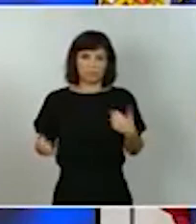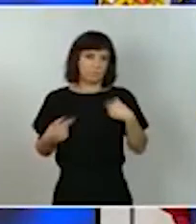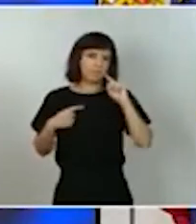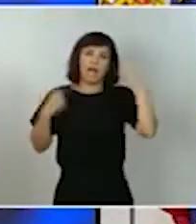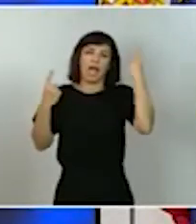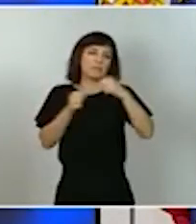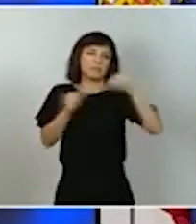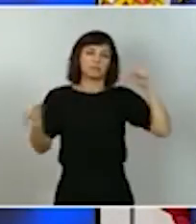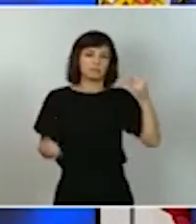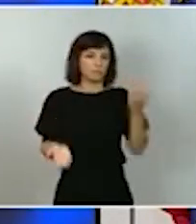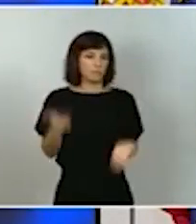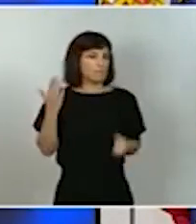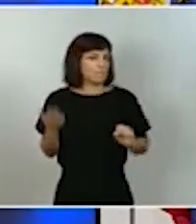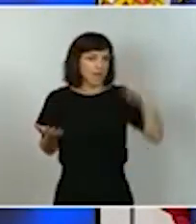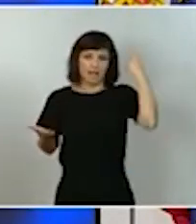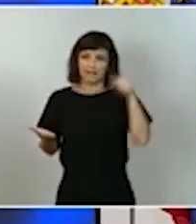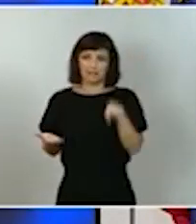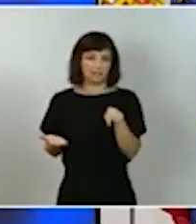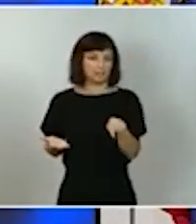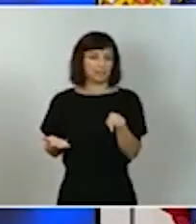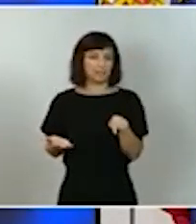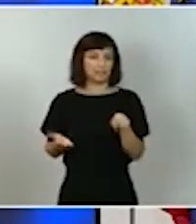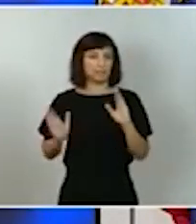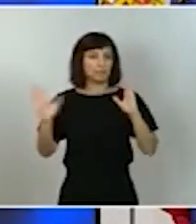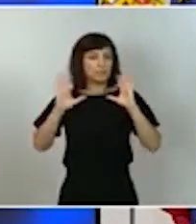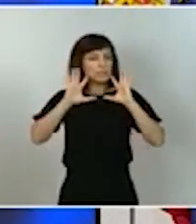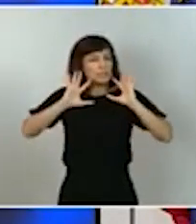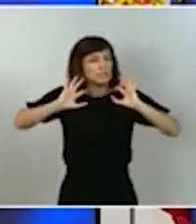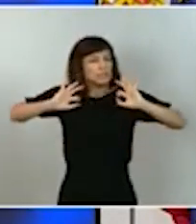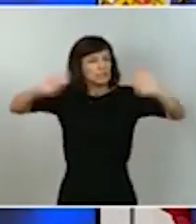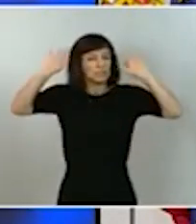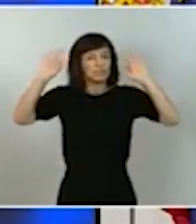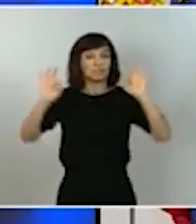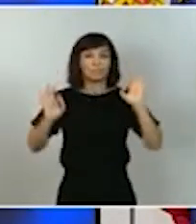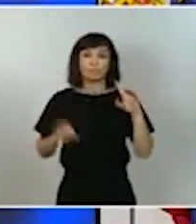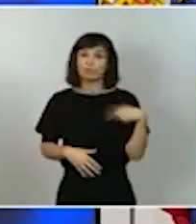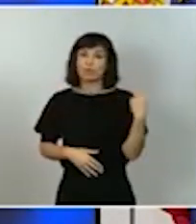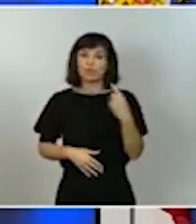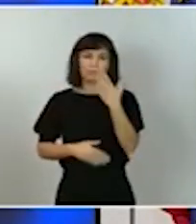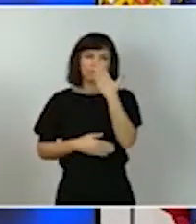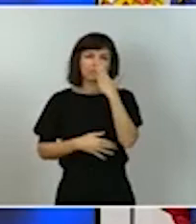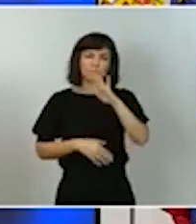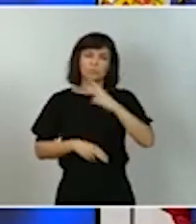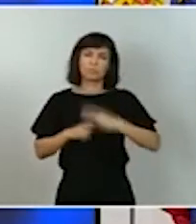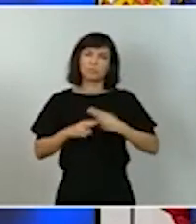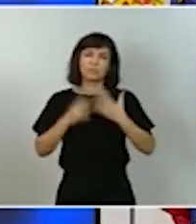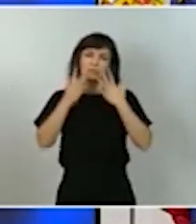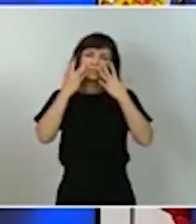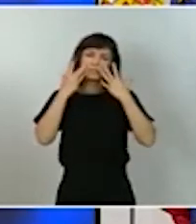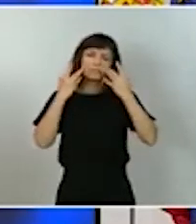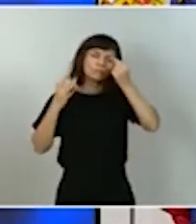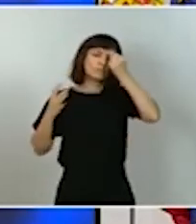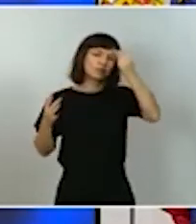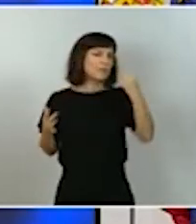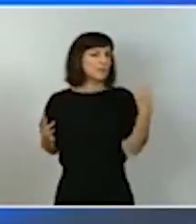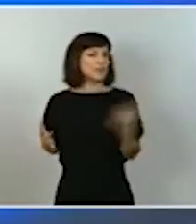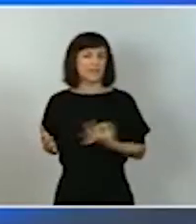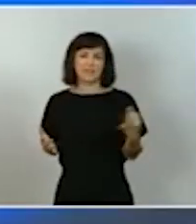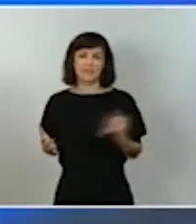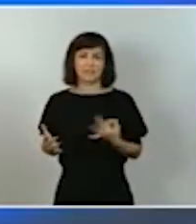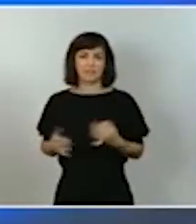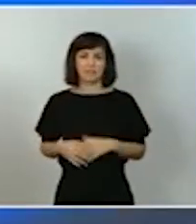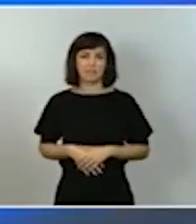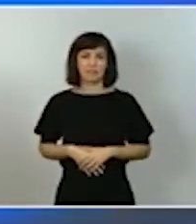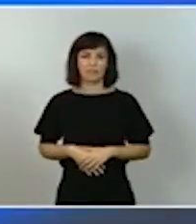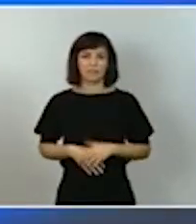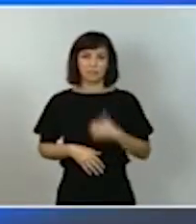tiempos excepcionales exigen de todos un comportamiento político excepcional yo no reclamo el gobierno no reclama